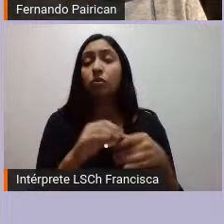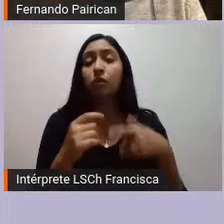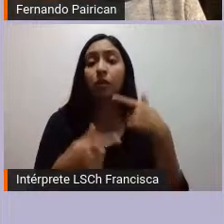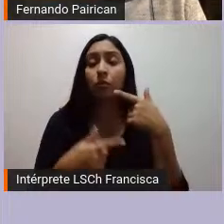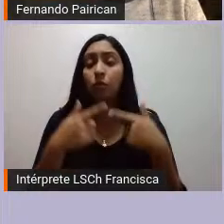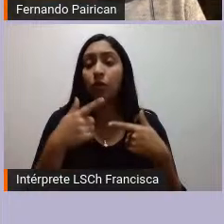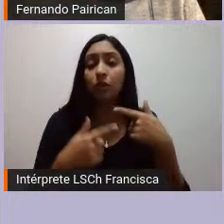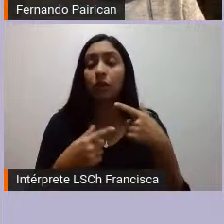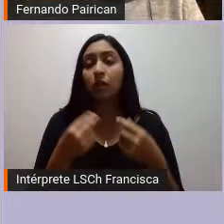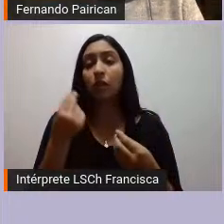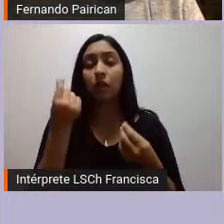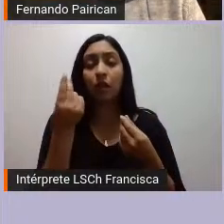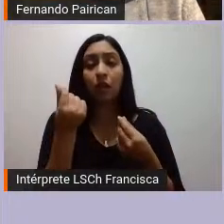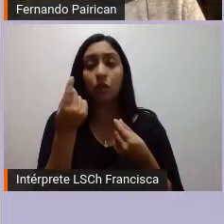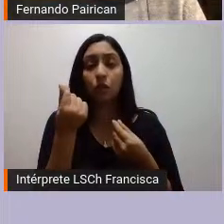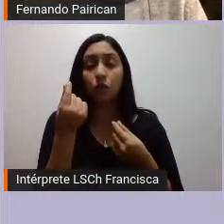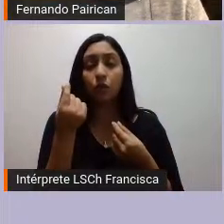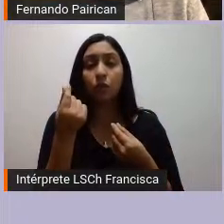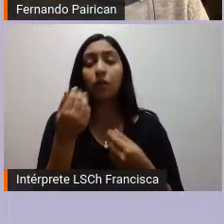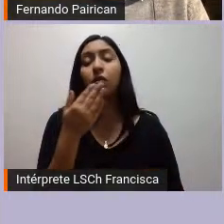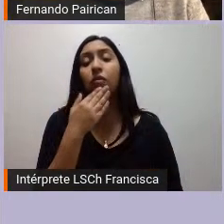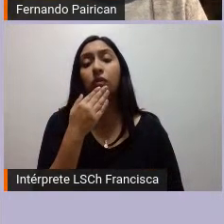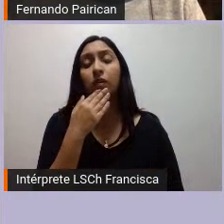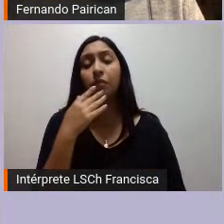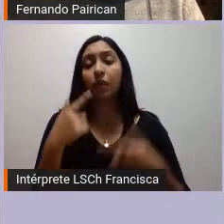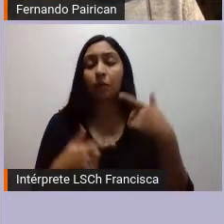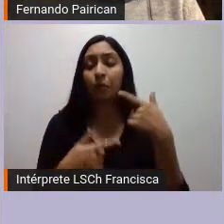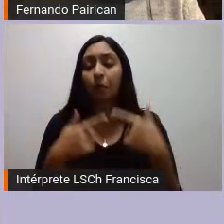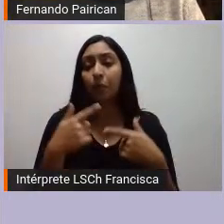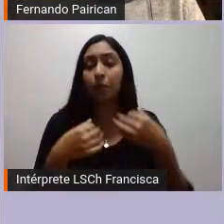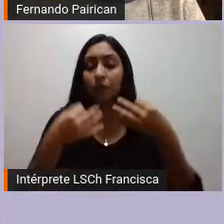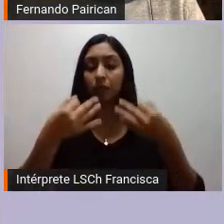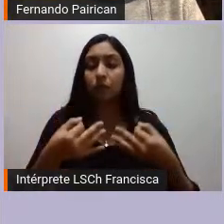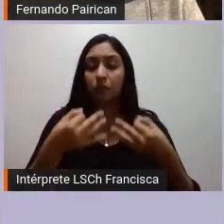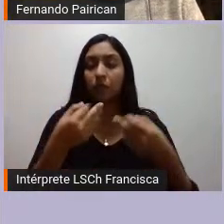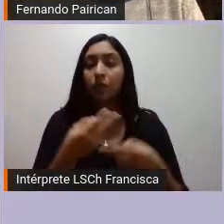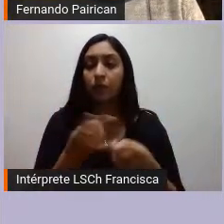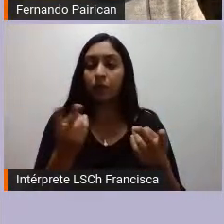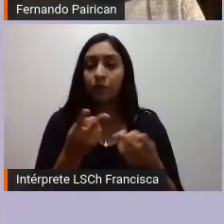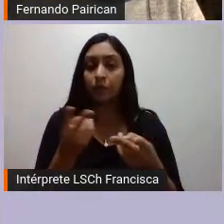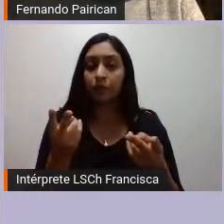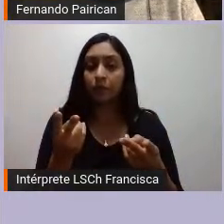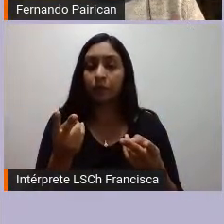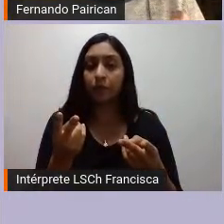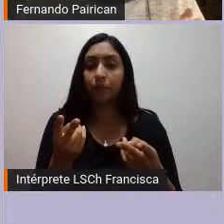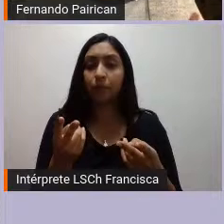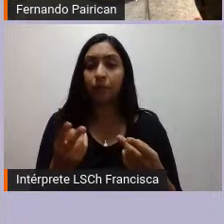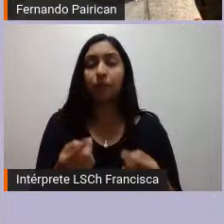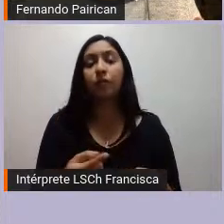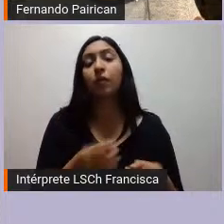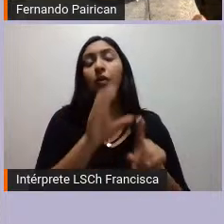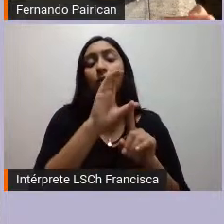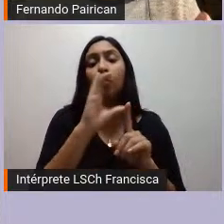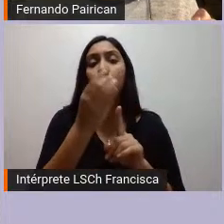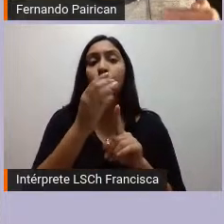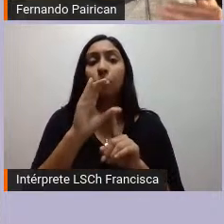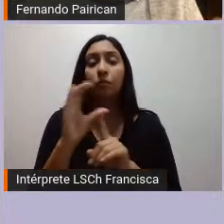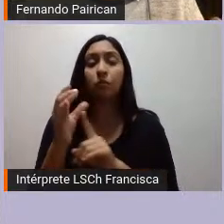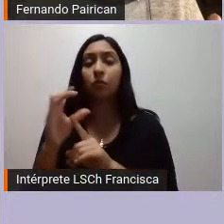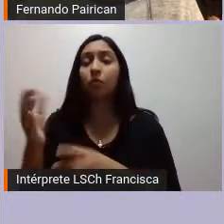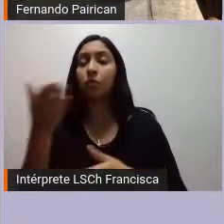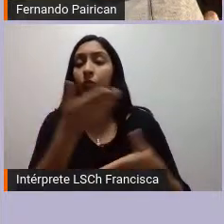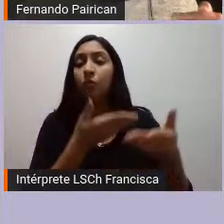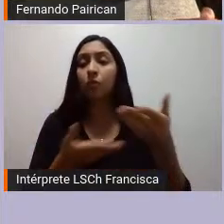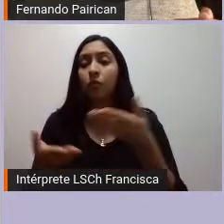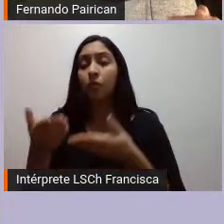con también con políticas de seguridad pública y por tanto el multiculturalismo comienza a ser una forma una